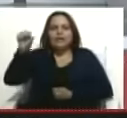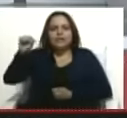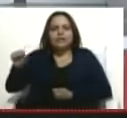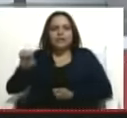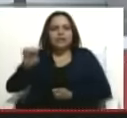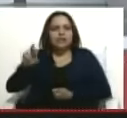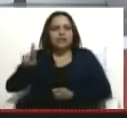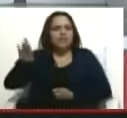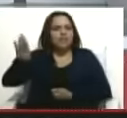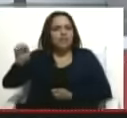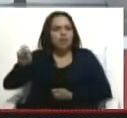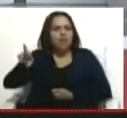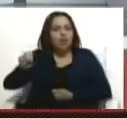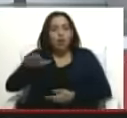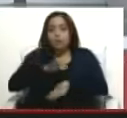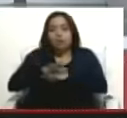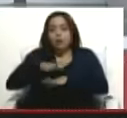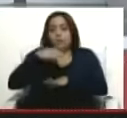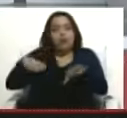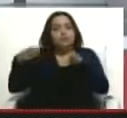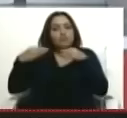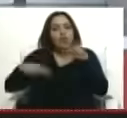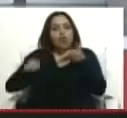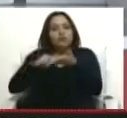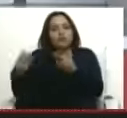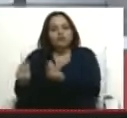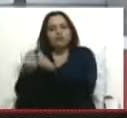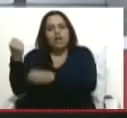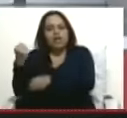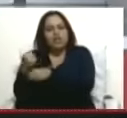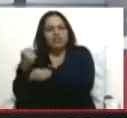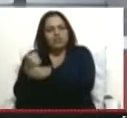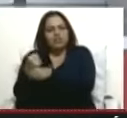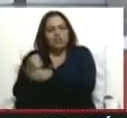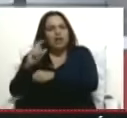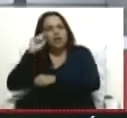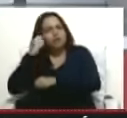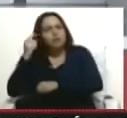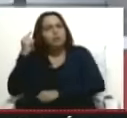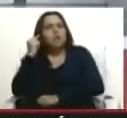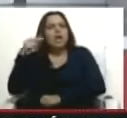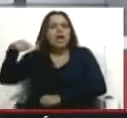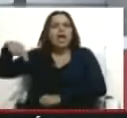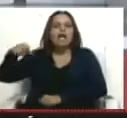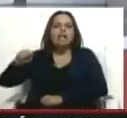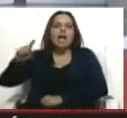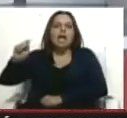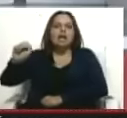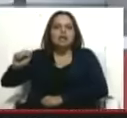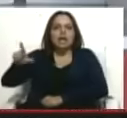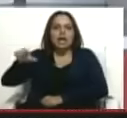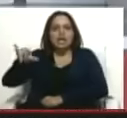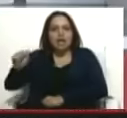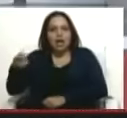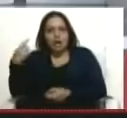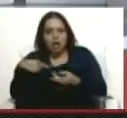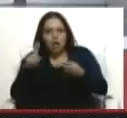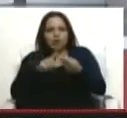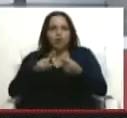no quiso que ella fuera su manager, porque recordemos algo, Natalia Améstica y Guillermo Améstica tenían una